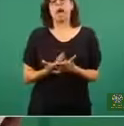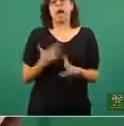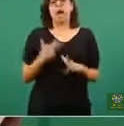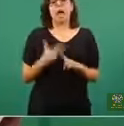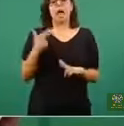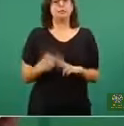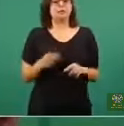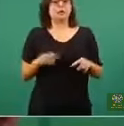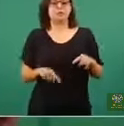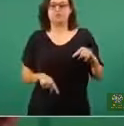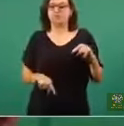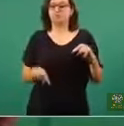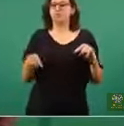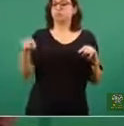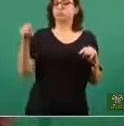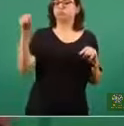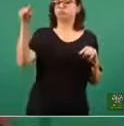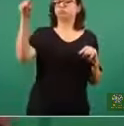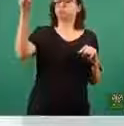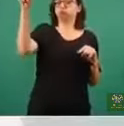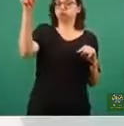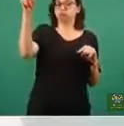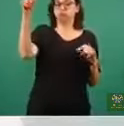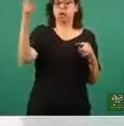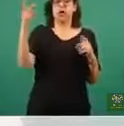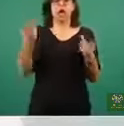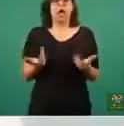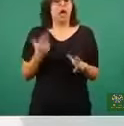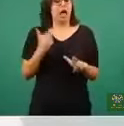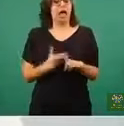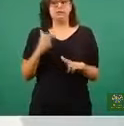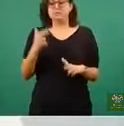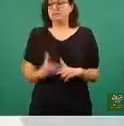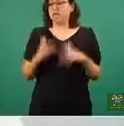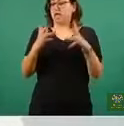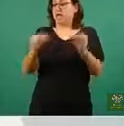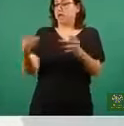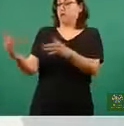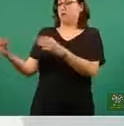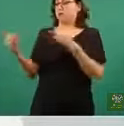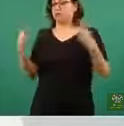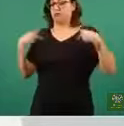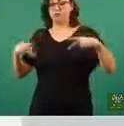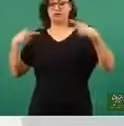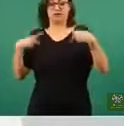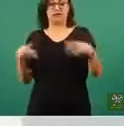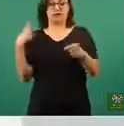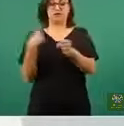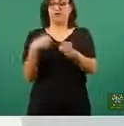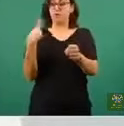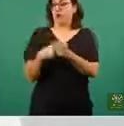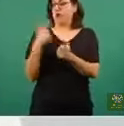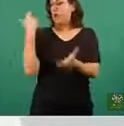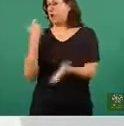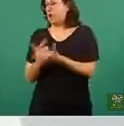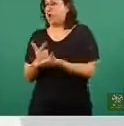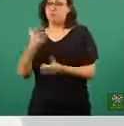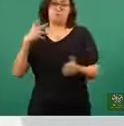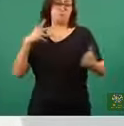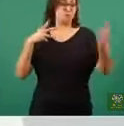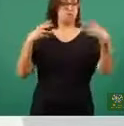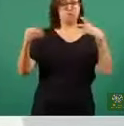crecimiento exponencial, en donde la carga de personas que están enfermando, la magnitud de la epidemia,